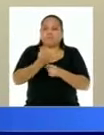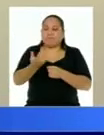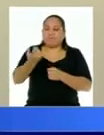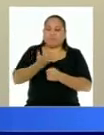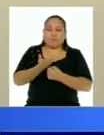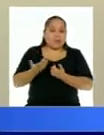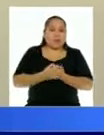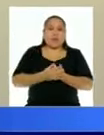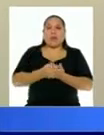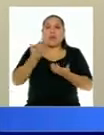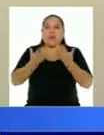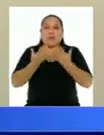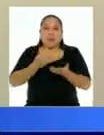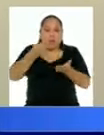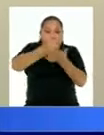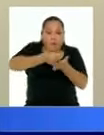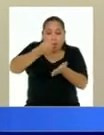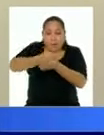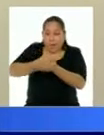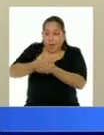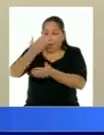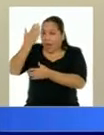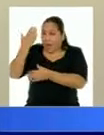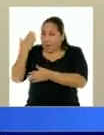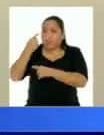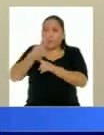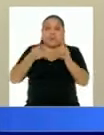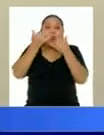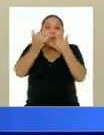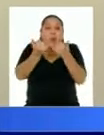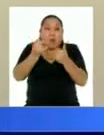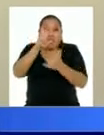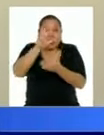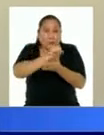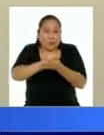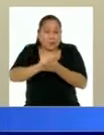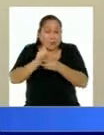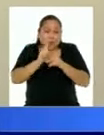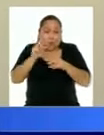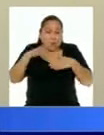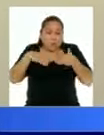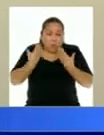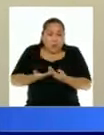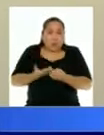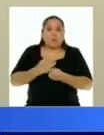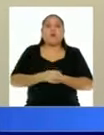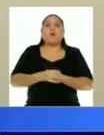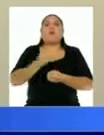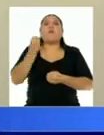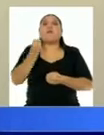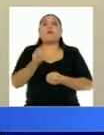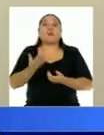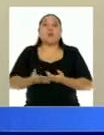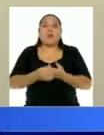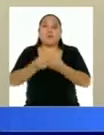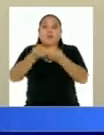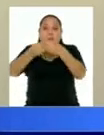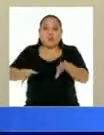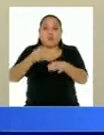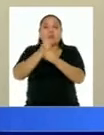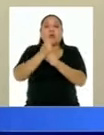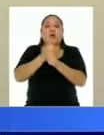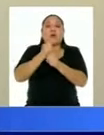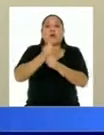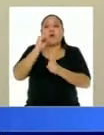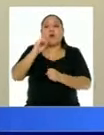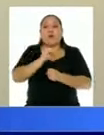estado aportando las AFPs antes pero que no lo han hecho los últimos tres meses porque se han quedado desempleados o no pueden